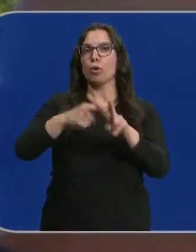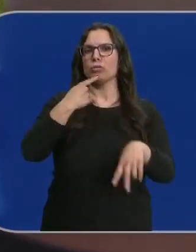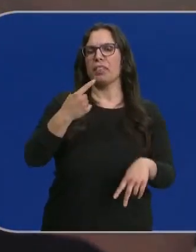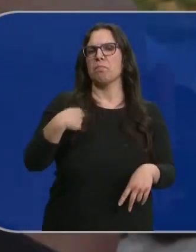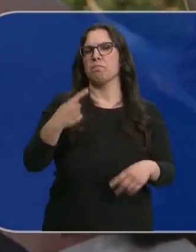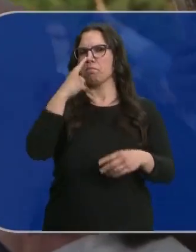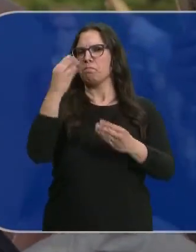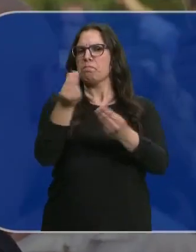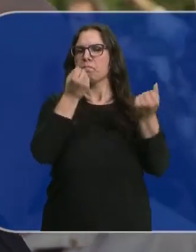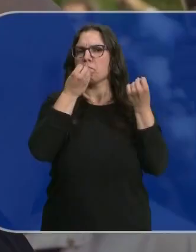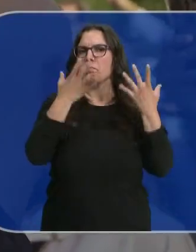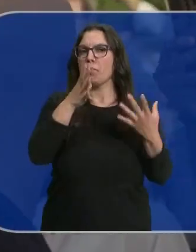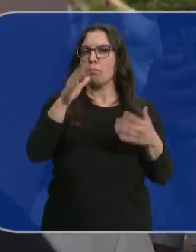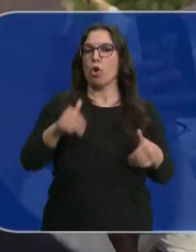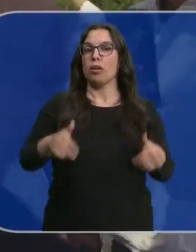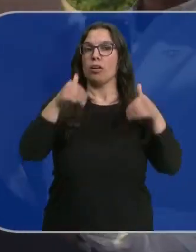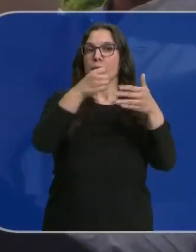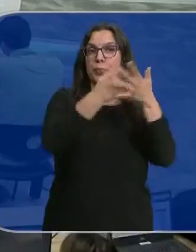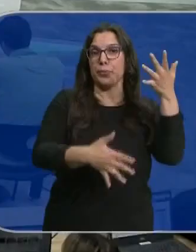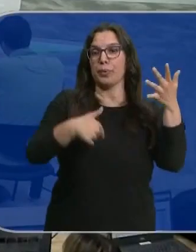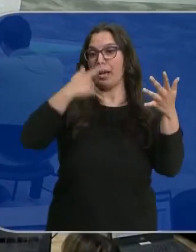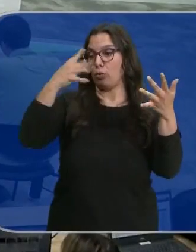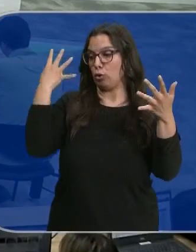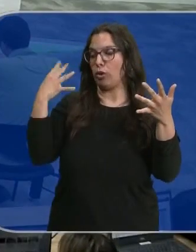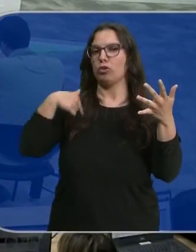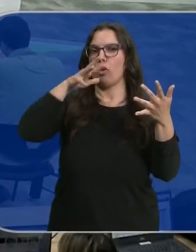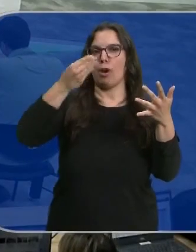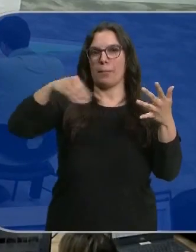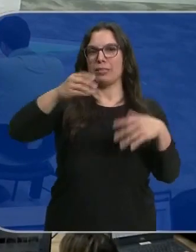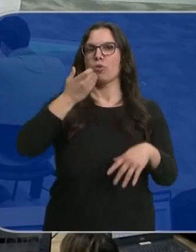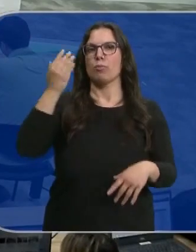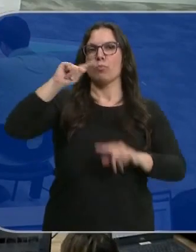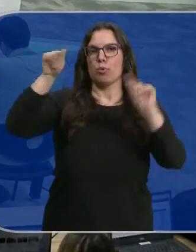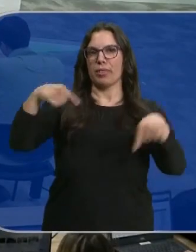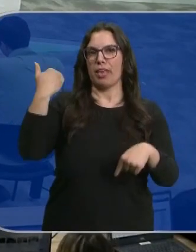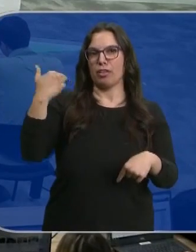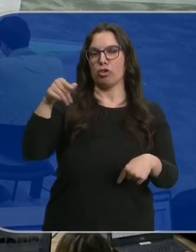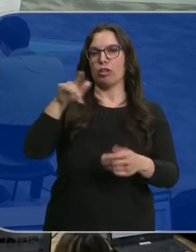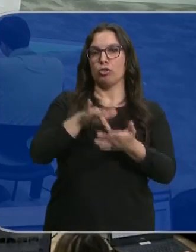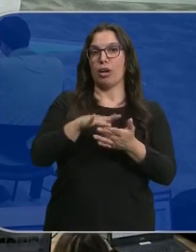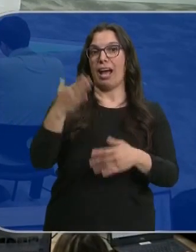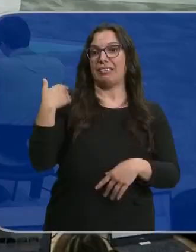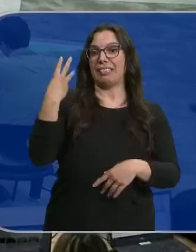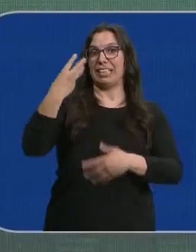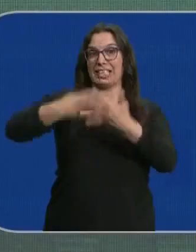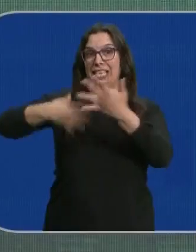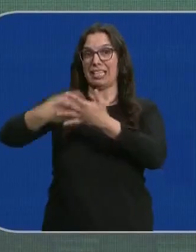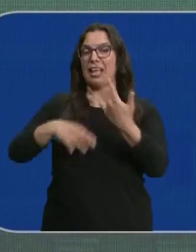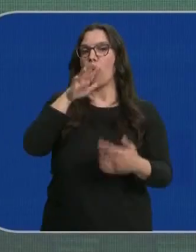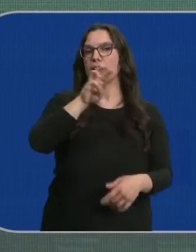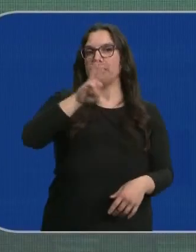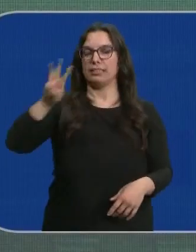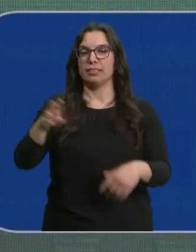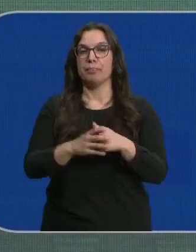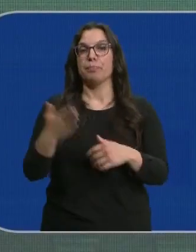partir con buenas expectativas al conseguir presentar más listas que hace cuatro años, como en la provincia de Soria, donde crece de 3 a 33 candidaturas. De